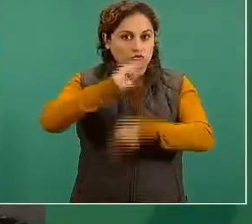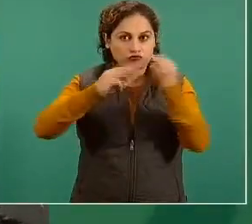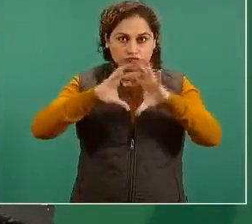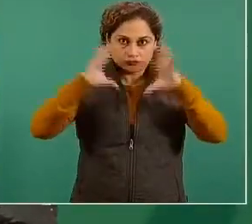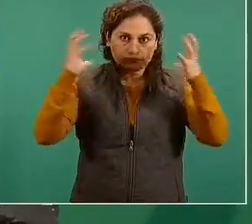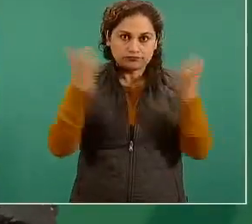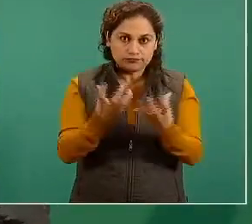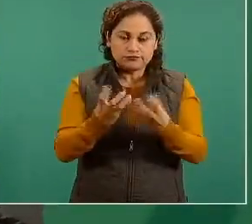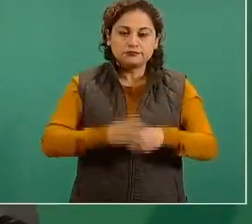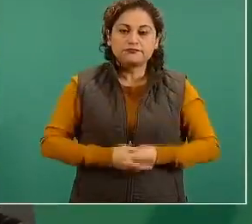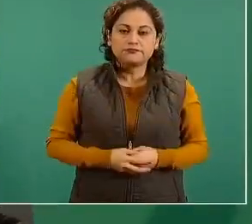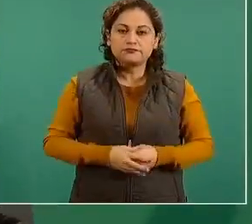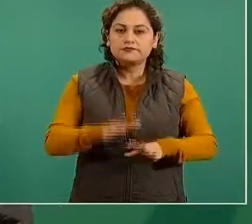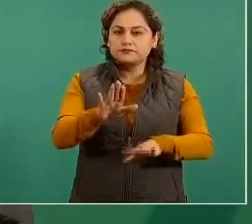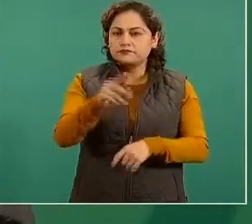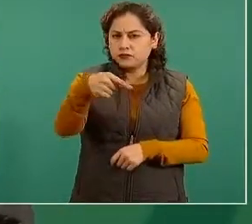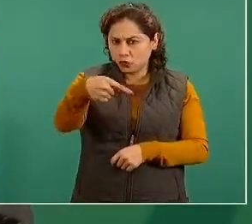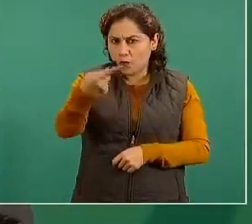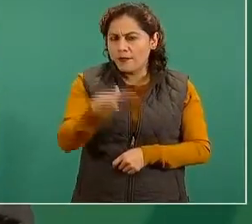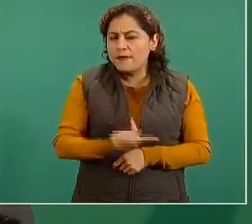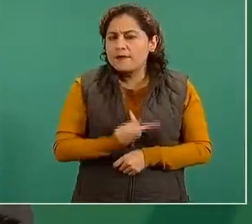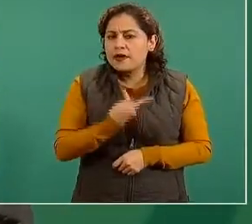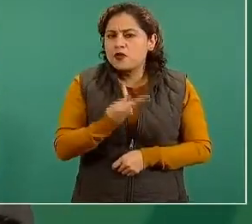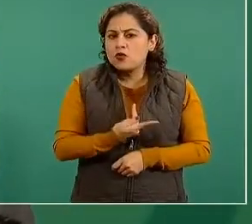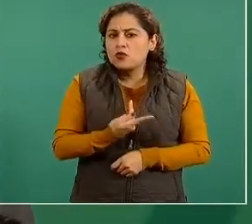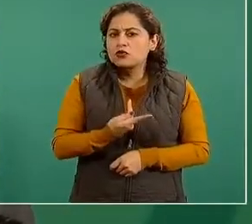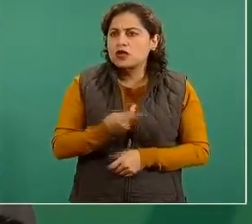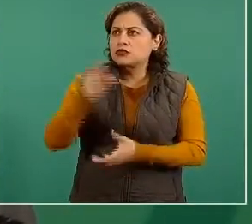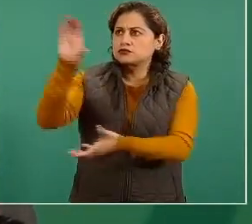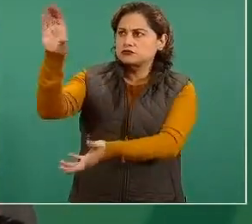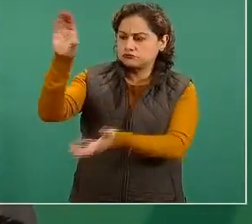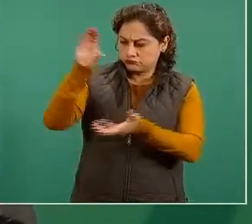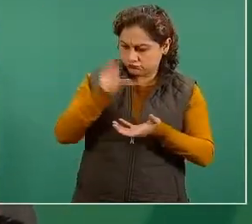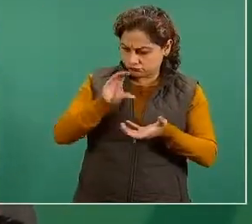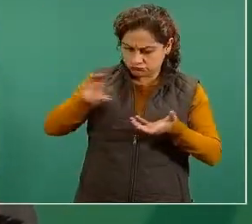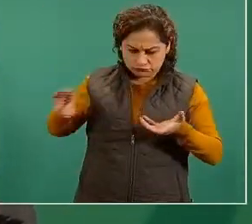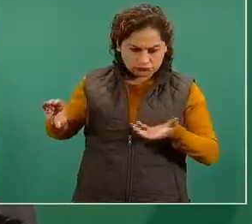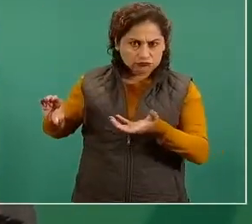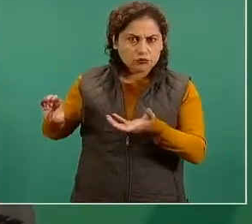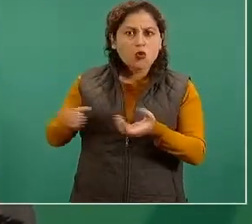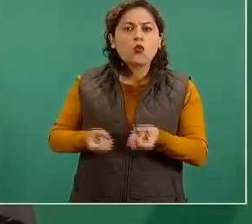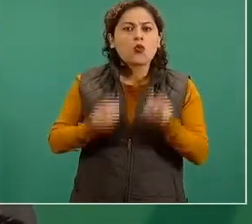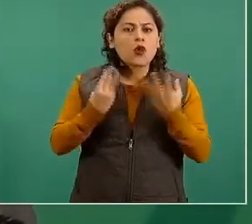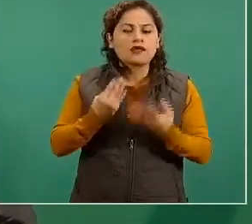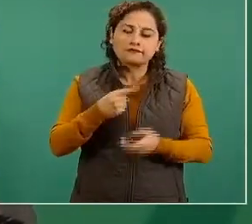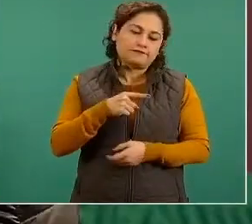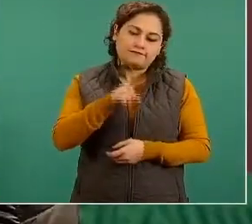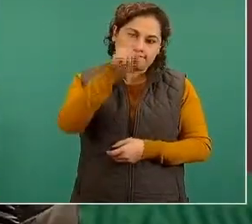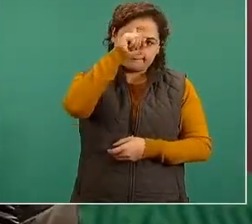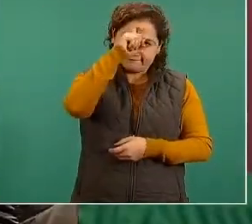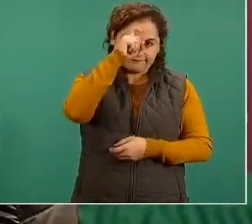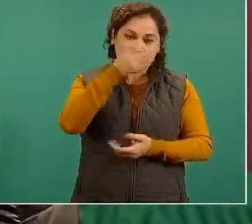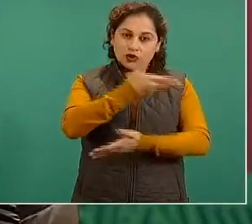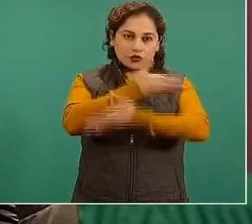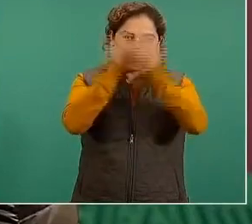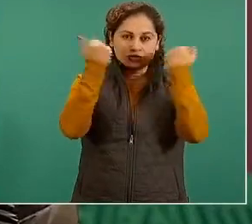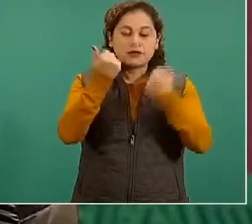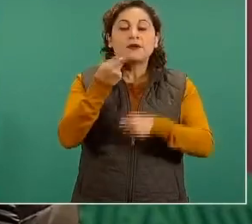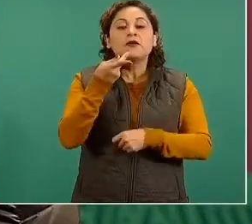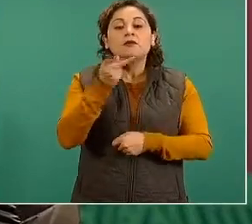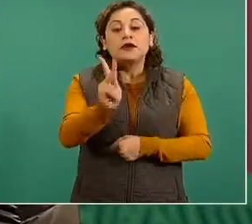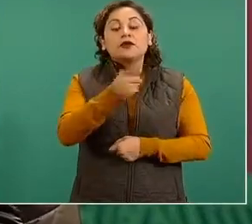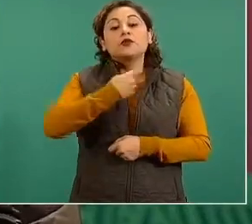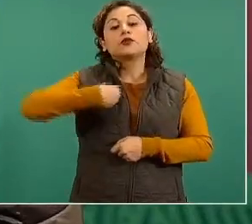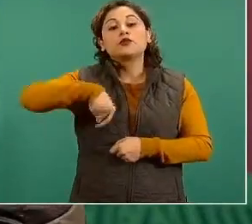va a disminuir? No lo sabemos, lo que sí podemos asegurar es